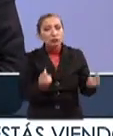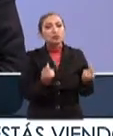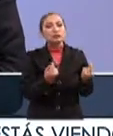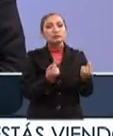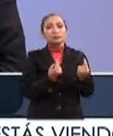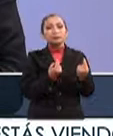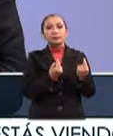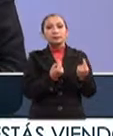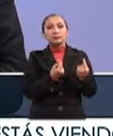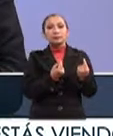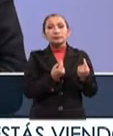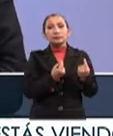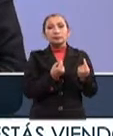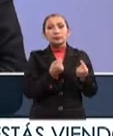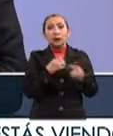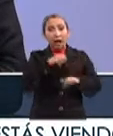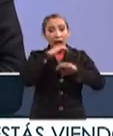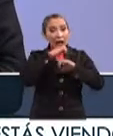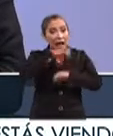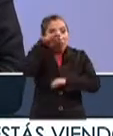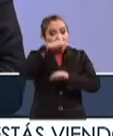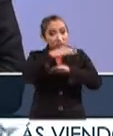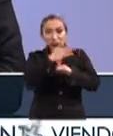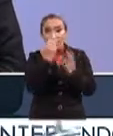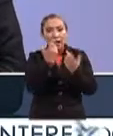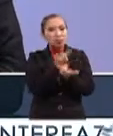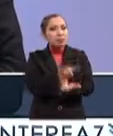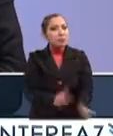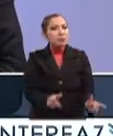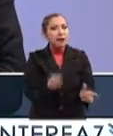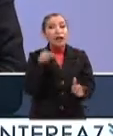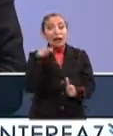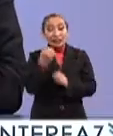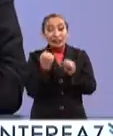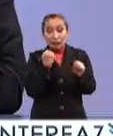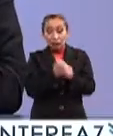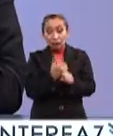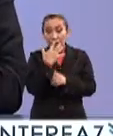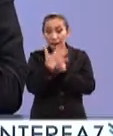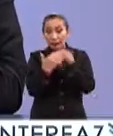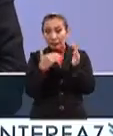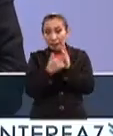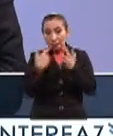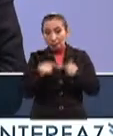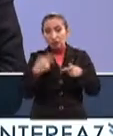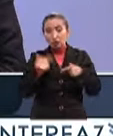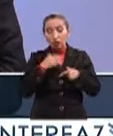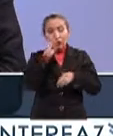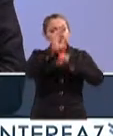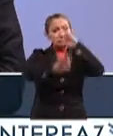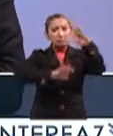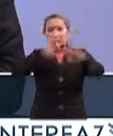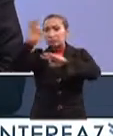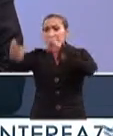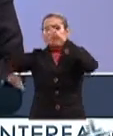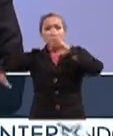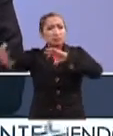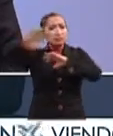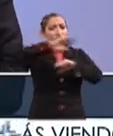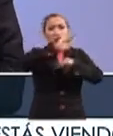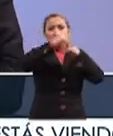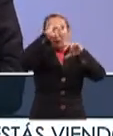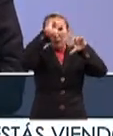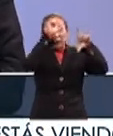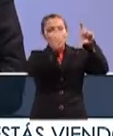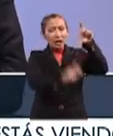no hay límite de edad. Y te puedo platicar que este año llevamos 15 mil personas atendidas a lo largo y